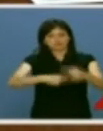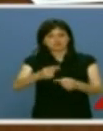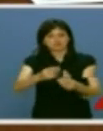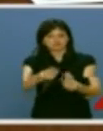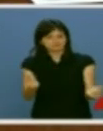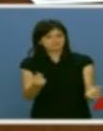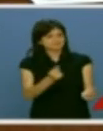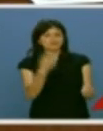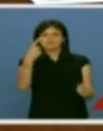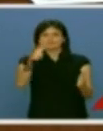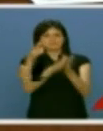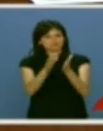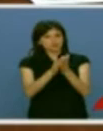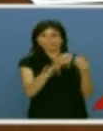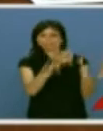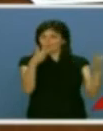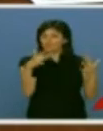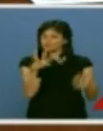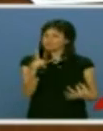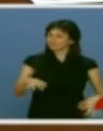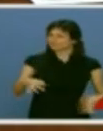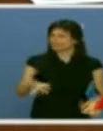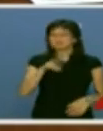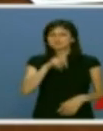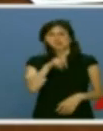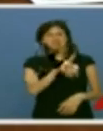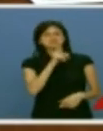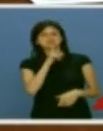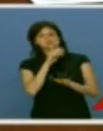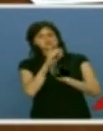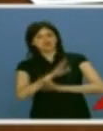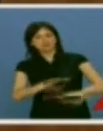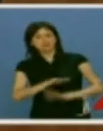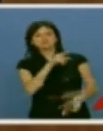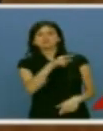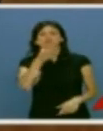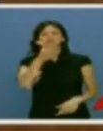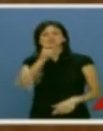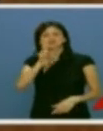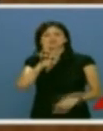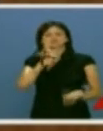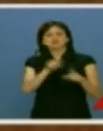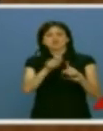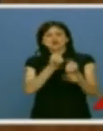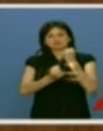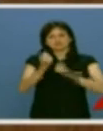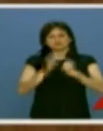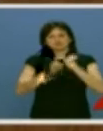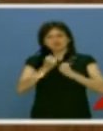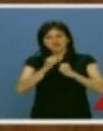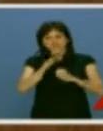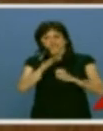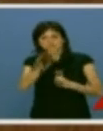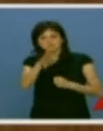Normal, viniendo de quien venía el aplauso. Vi también el silencio cuando habló usted de austeridad en su próximo